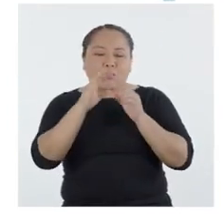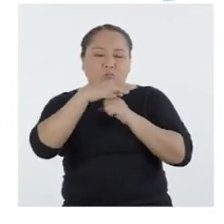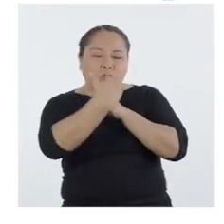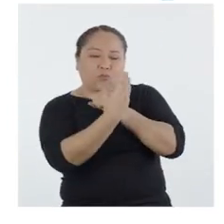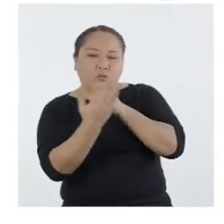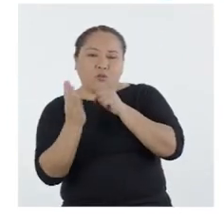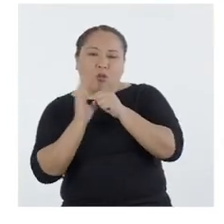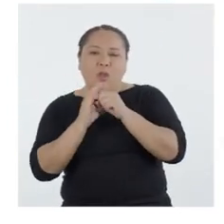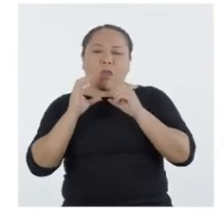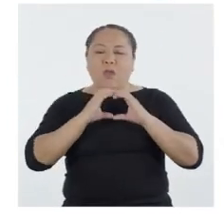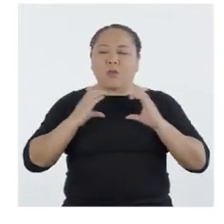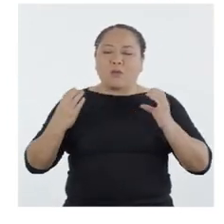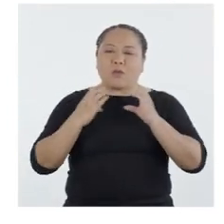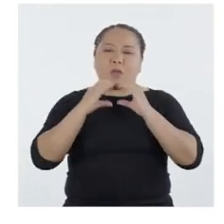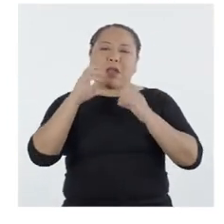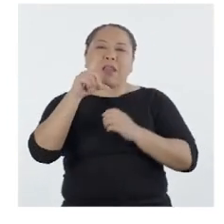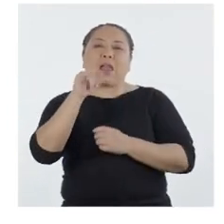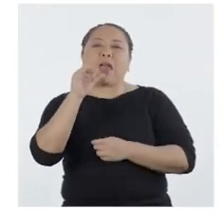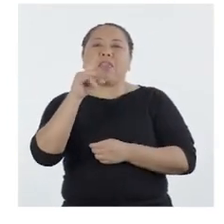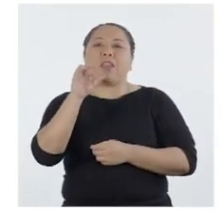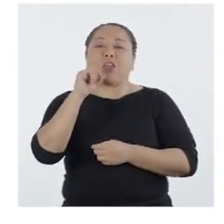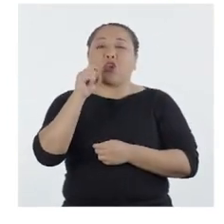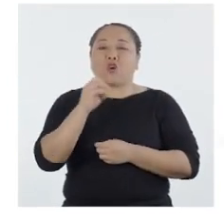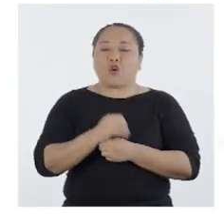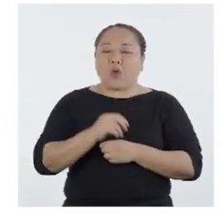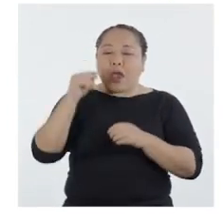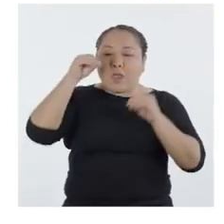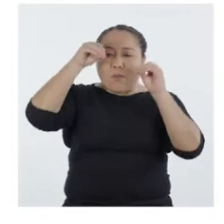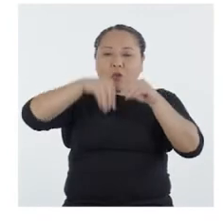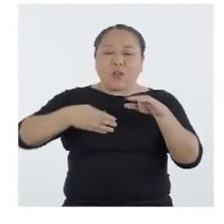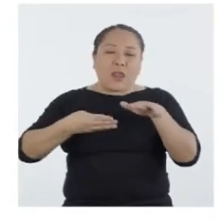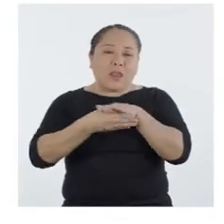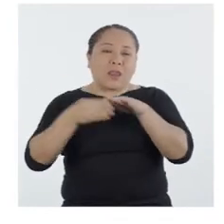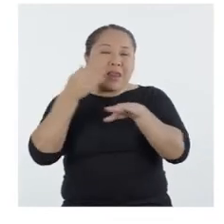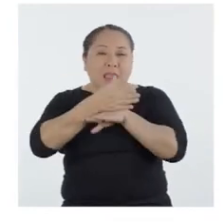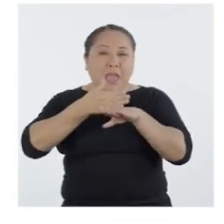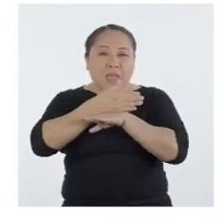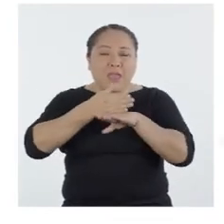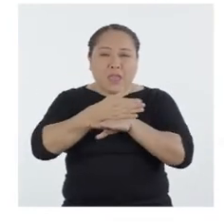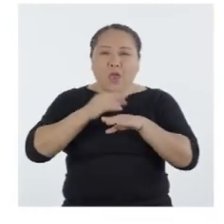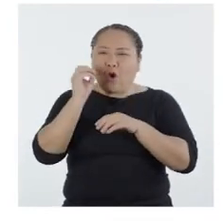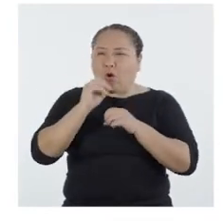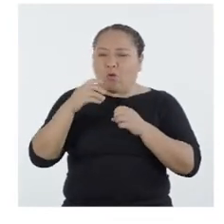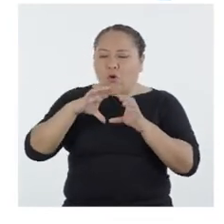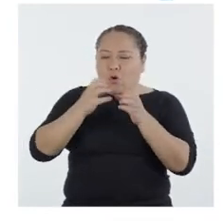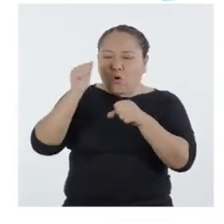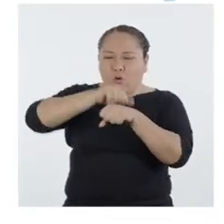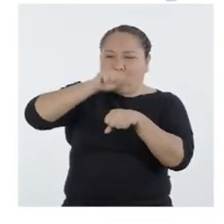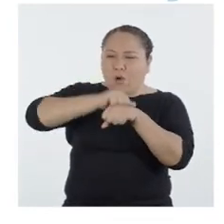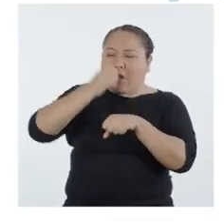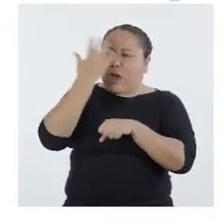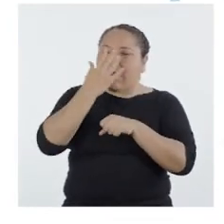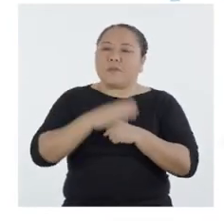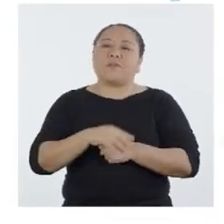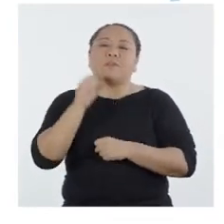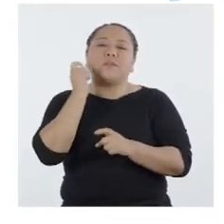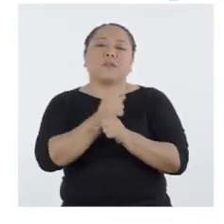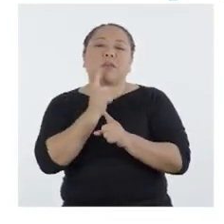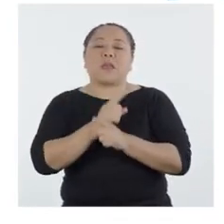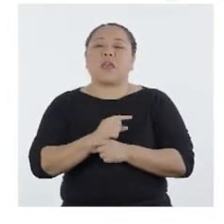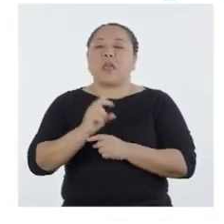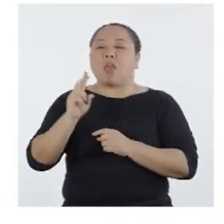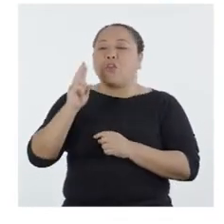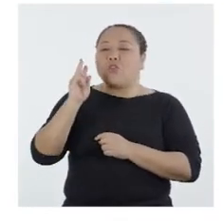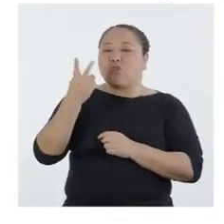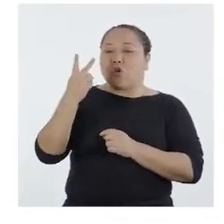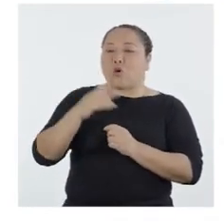revestirla con ladrillo pandereta que contendría la leña o el carbón. ¿No es cierto? Así es. Y en